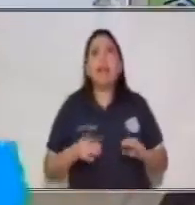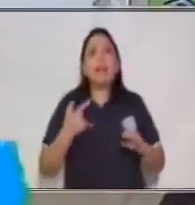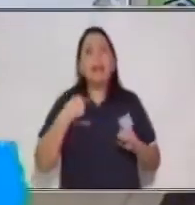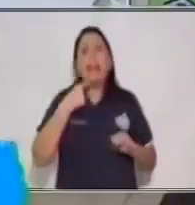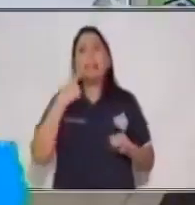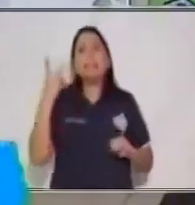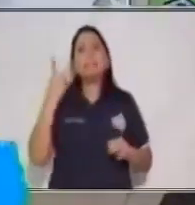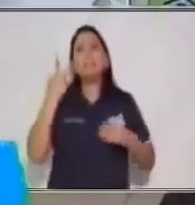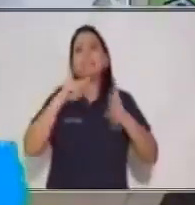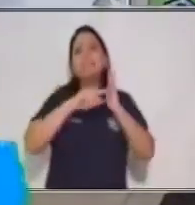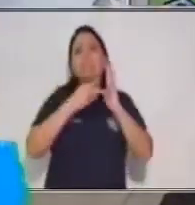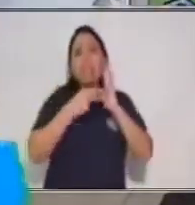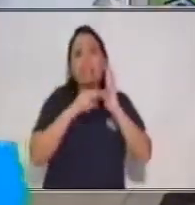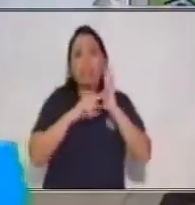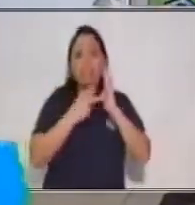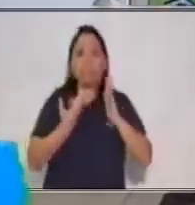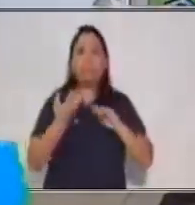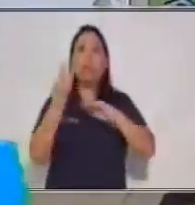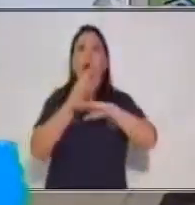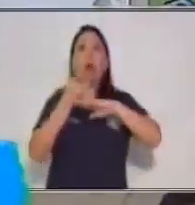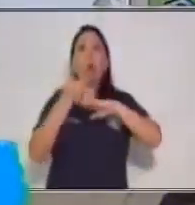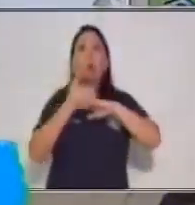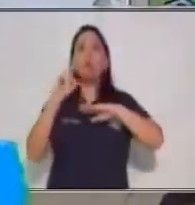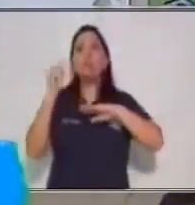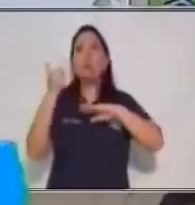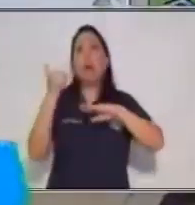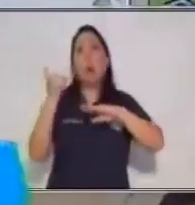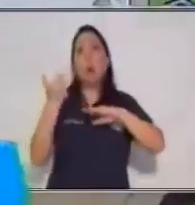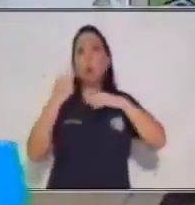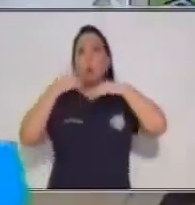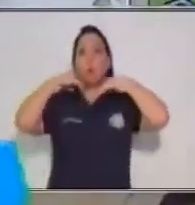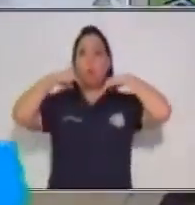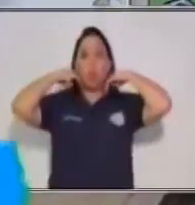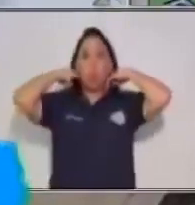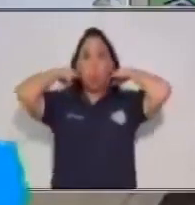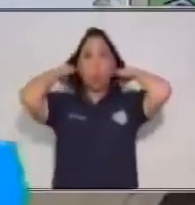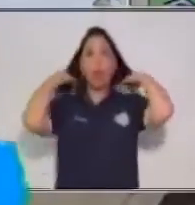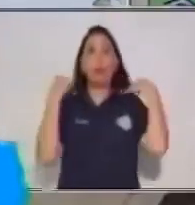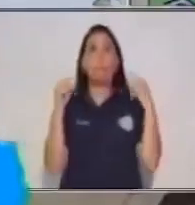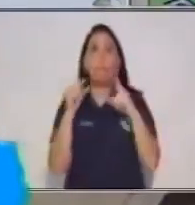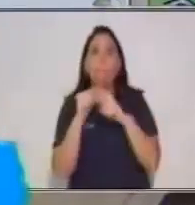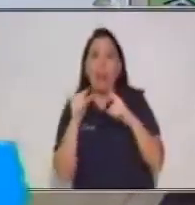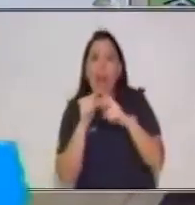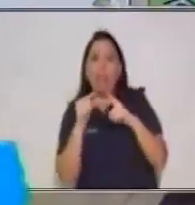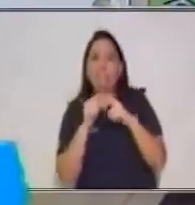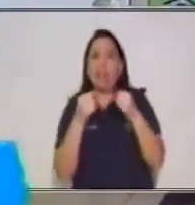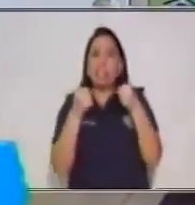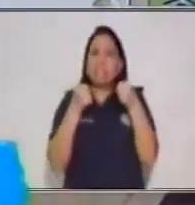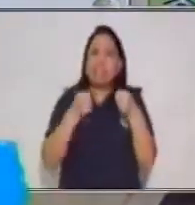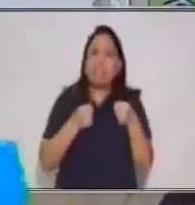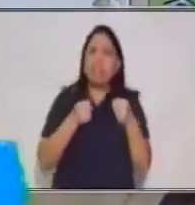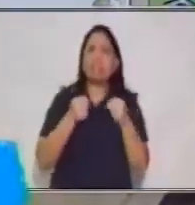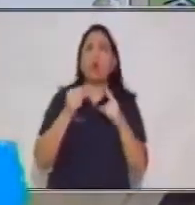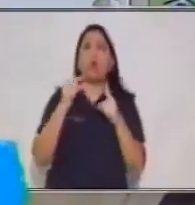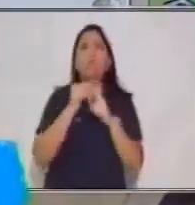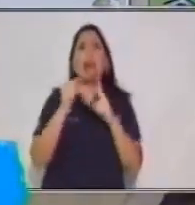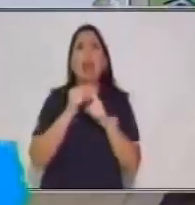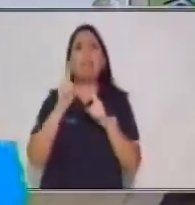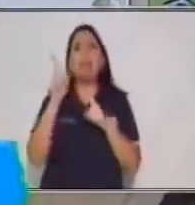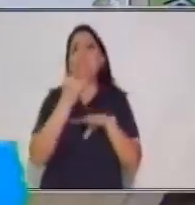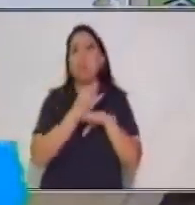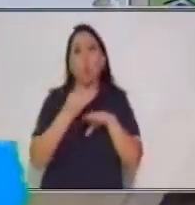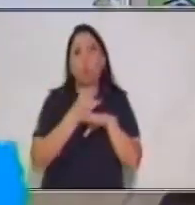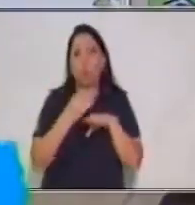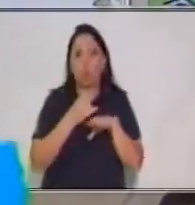quiere decir que utilicemos otros registros, un registro vulgar o palabras que no van en ese momento.